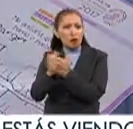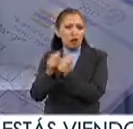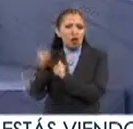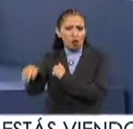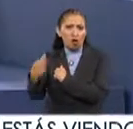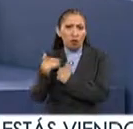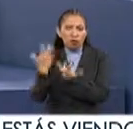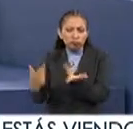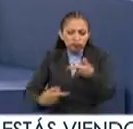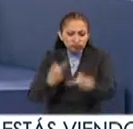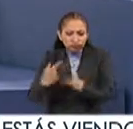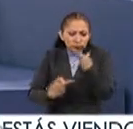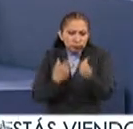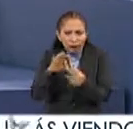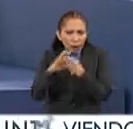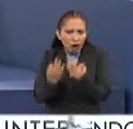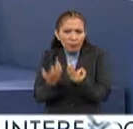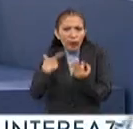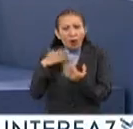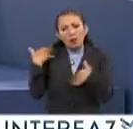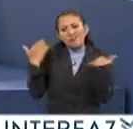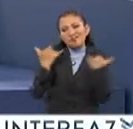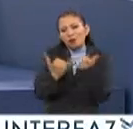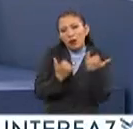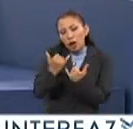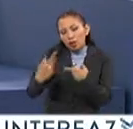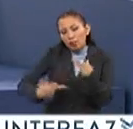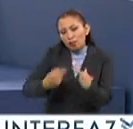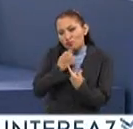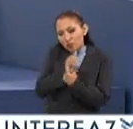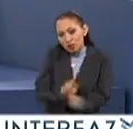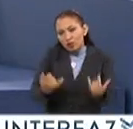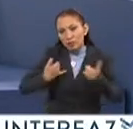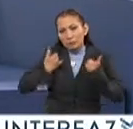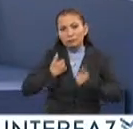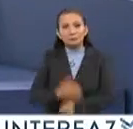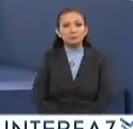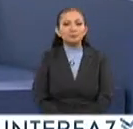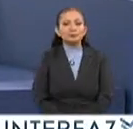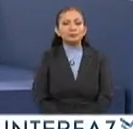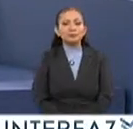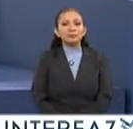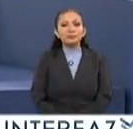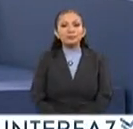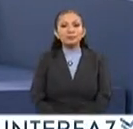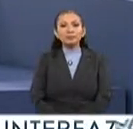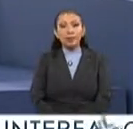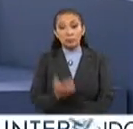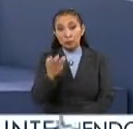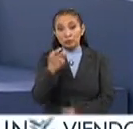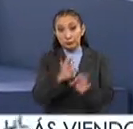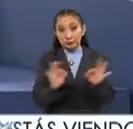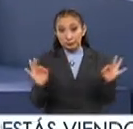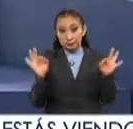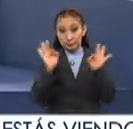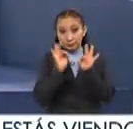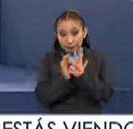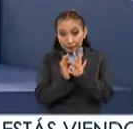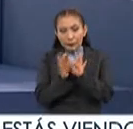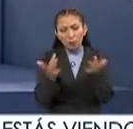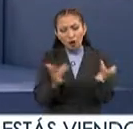través de los mecanismos lúdicos, como son la consulta infantil y juvenil. Y, bueno, es importantísimo también que